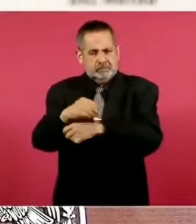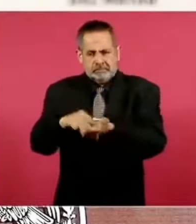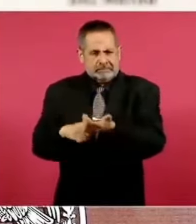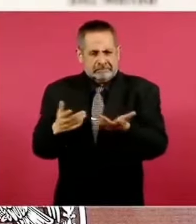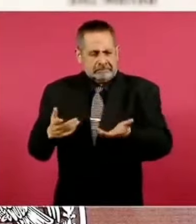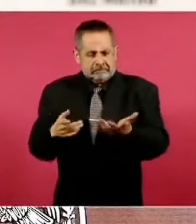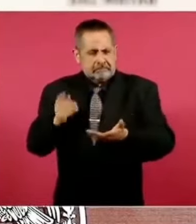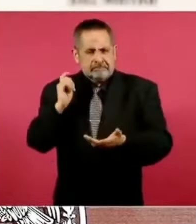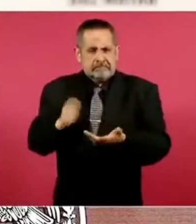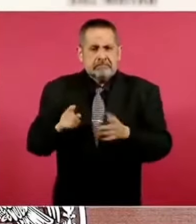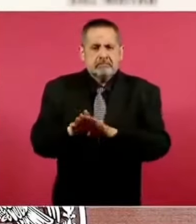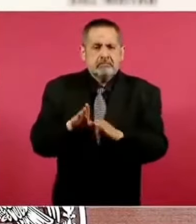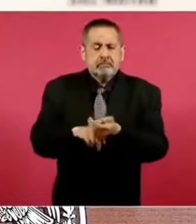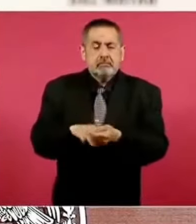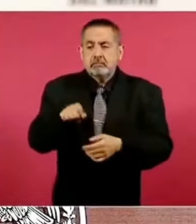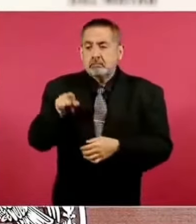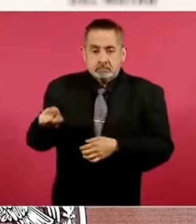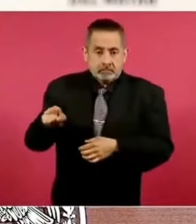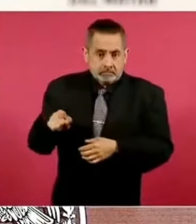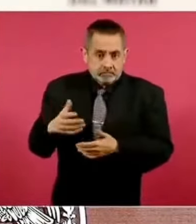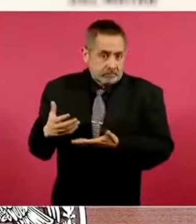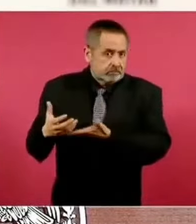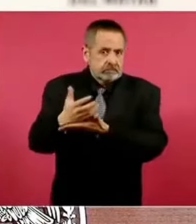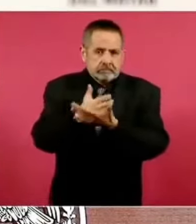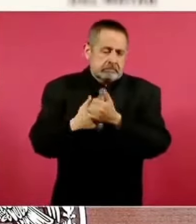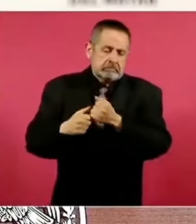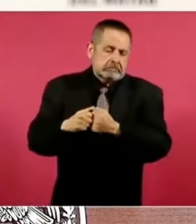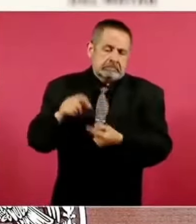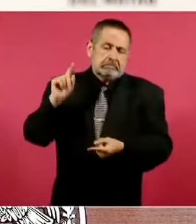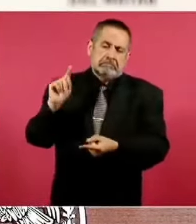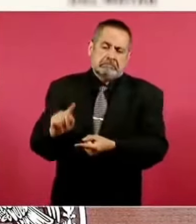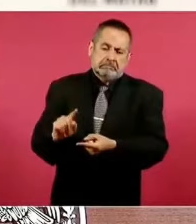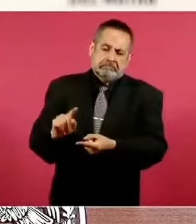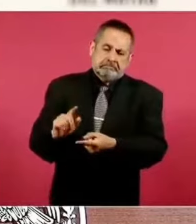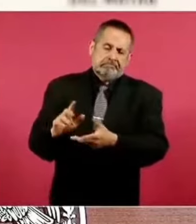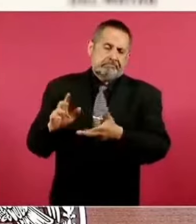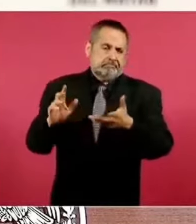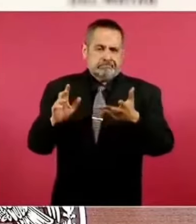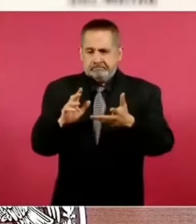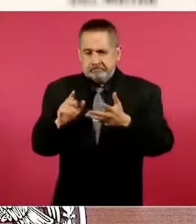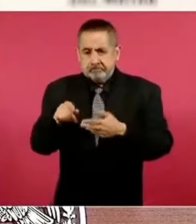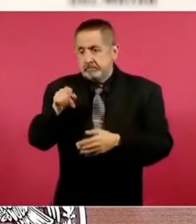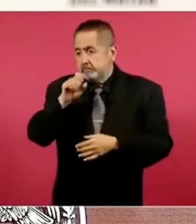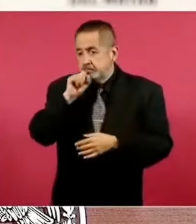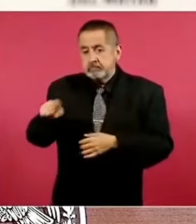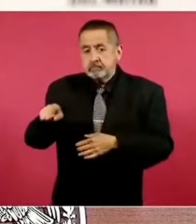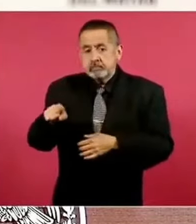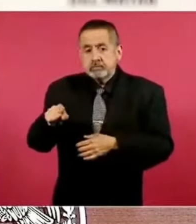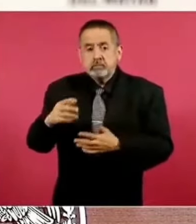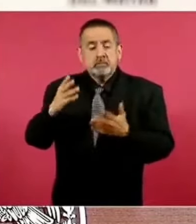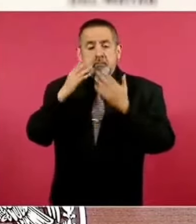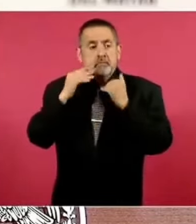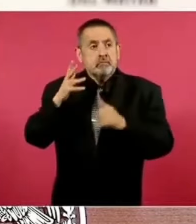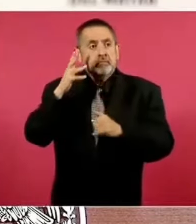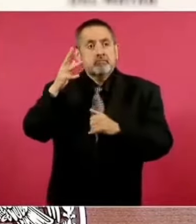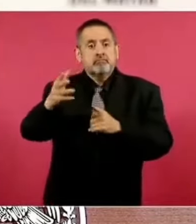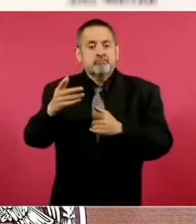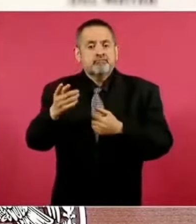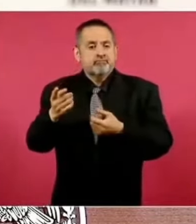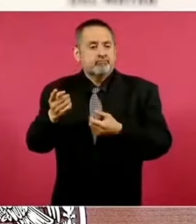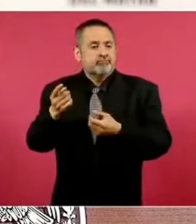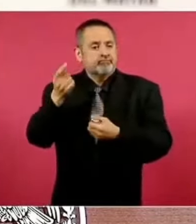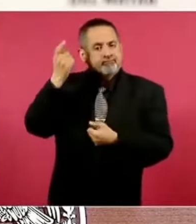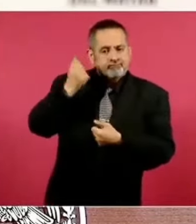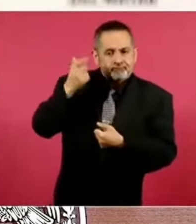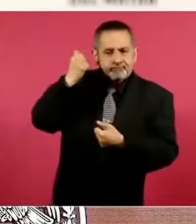No solamente era que sus ingresos eran mucho menores, sino que además no tenían seguridad social, no